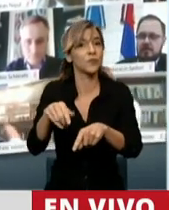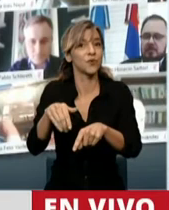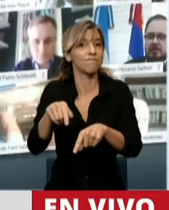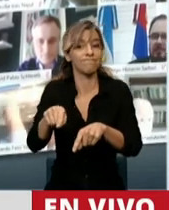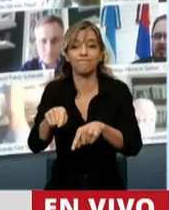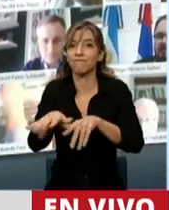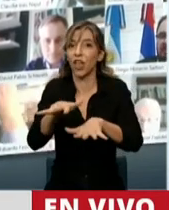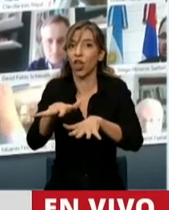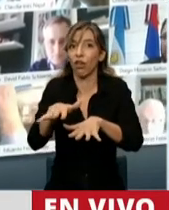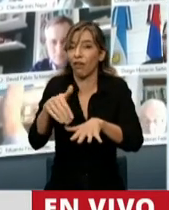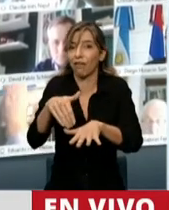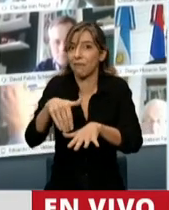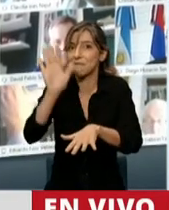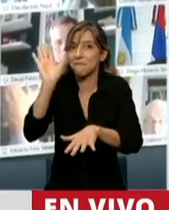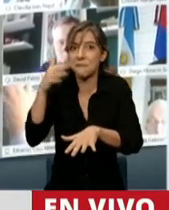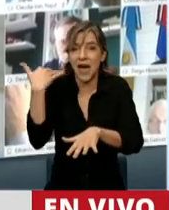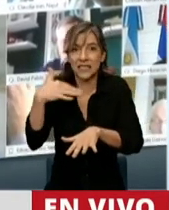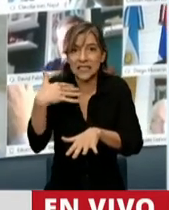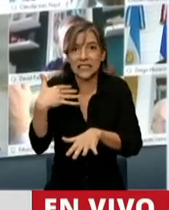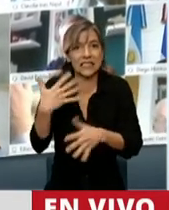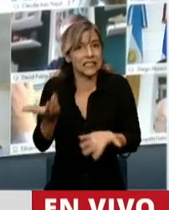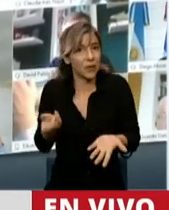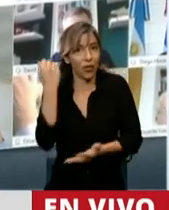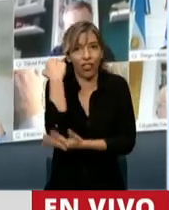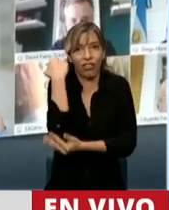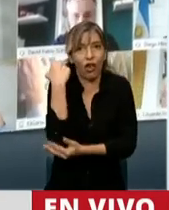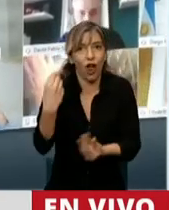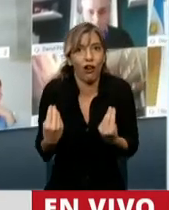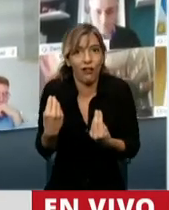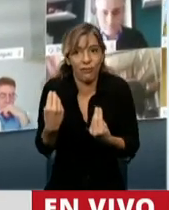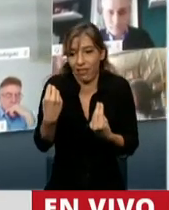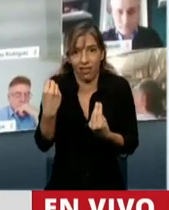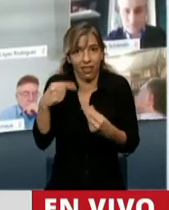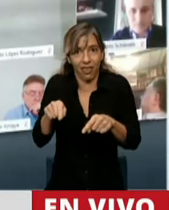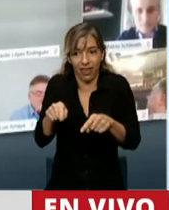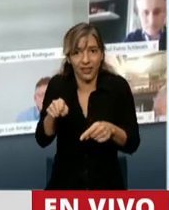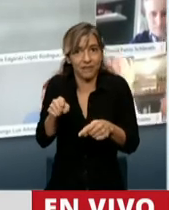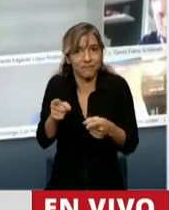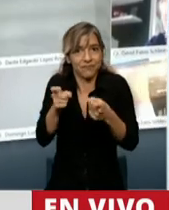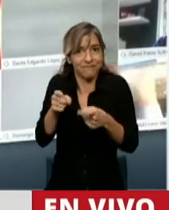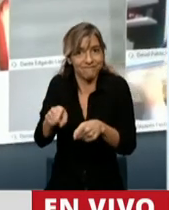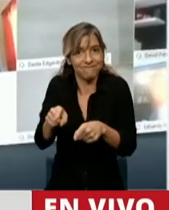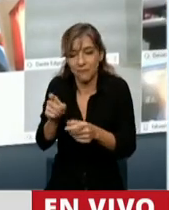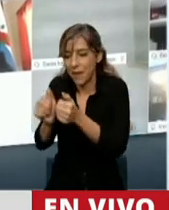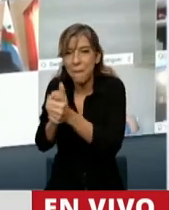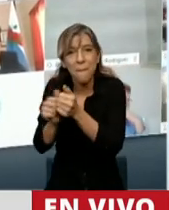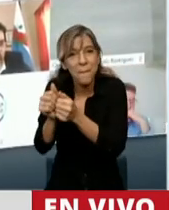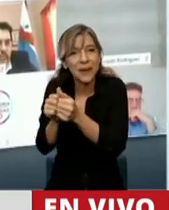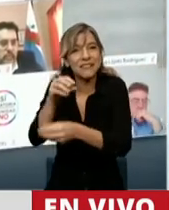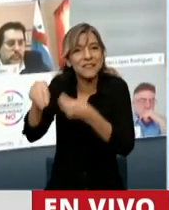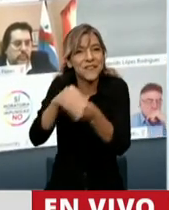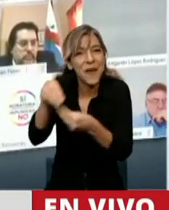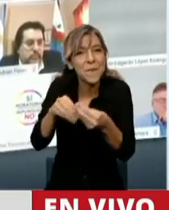desconcentradas de la economía porque son una gran cantidad de empresas, pequeñas, medianas, familiares, las que